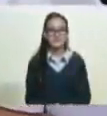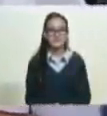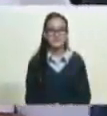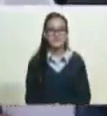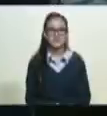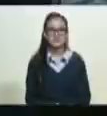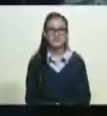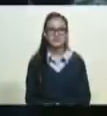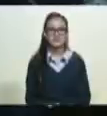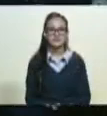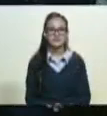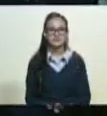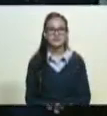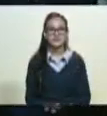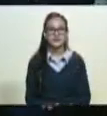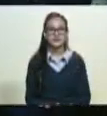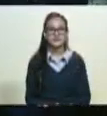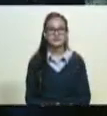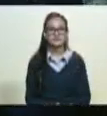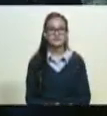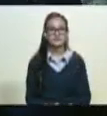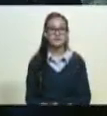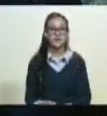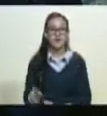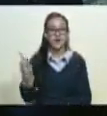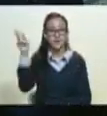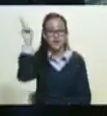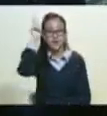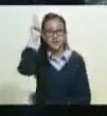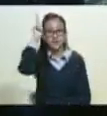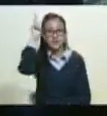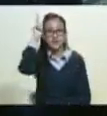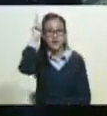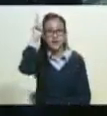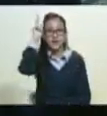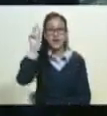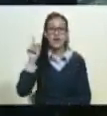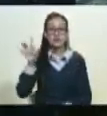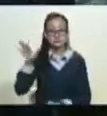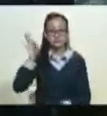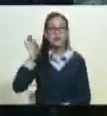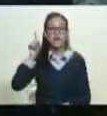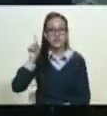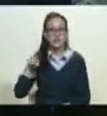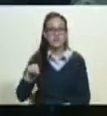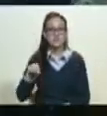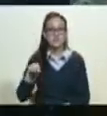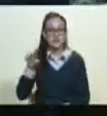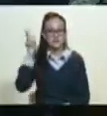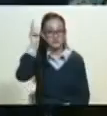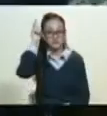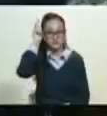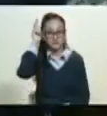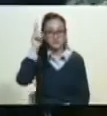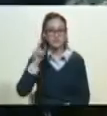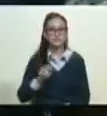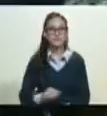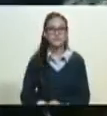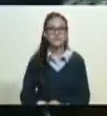Una indígena yulpa, Freddy